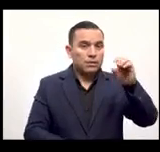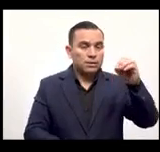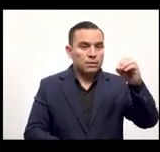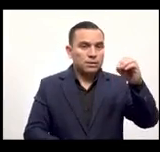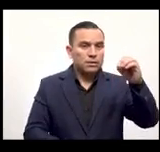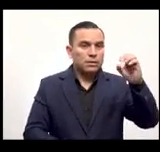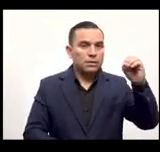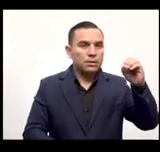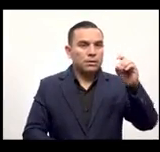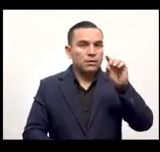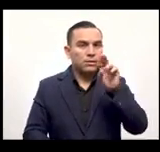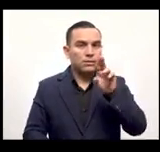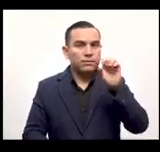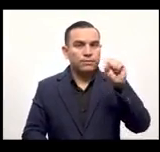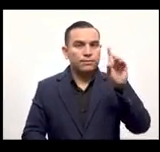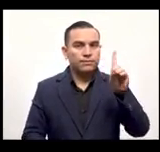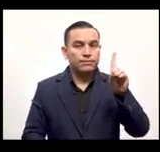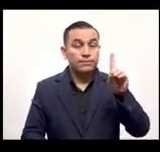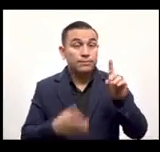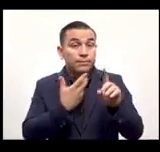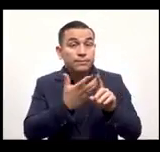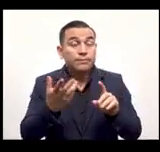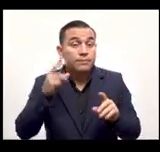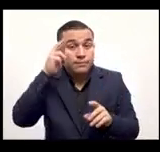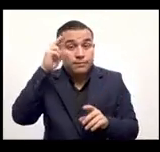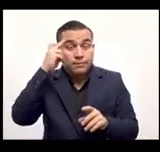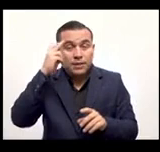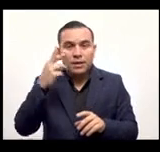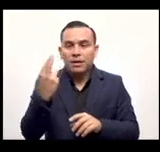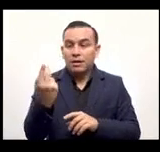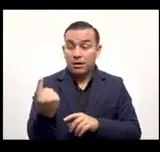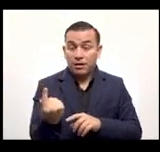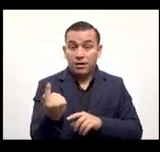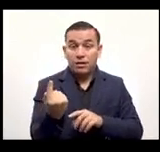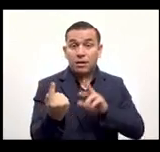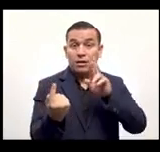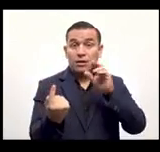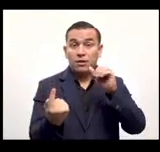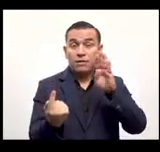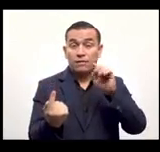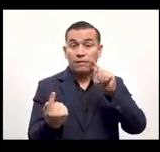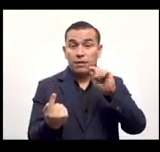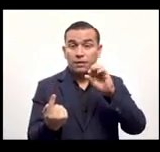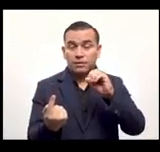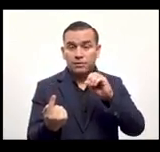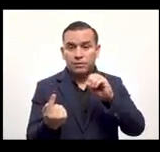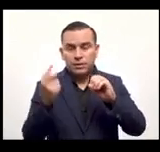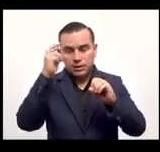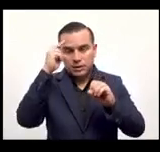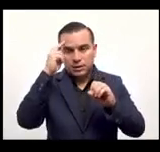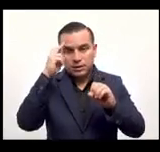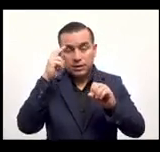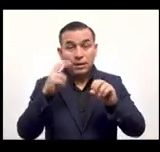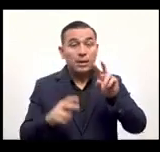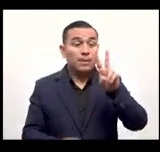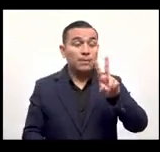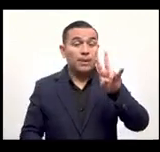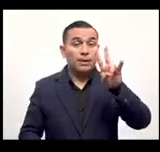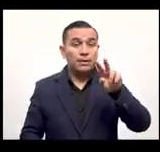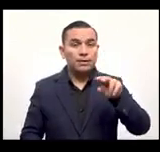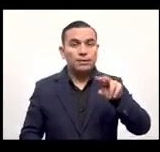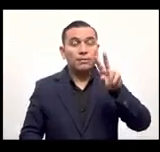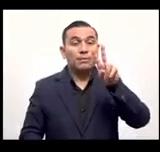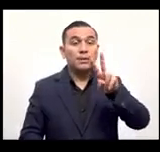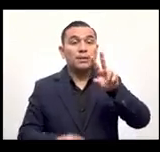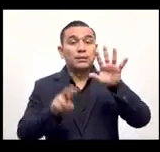dólares en dólares y el pago de 3 dólares en bitcoin que le hizo a Roberto y por lo tanto le quedan 100 dólares en dólares y 27